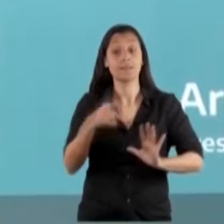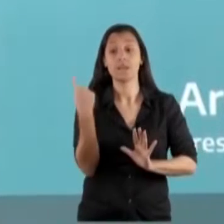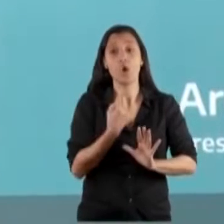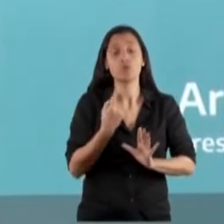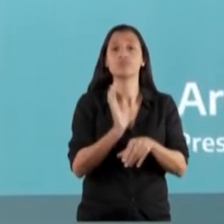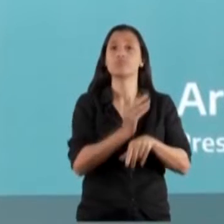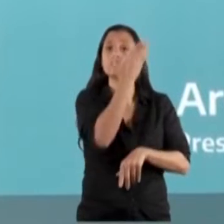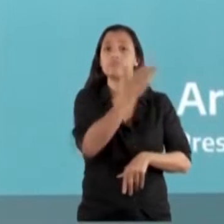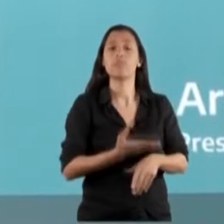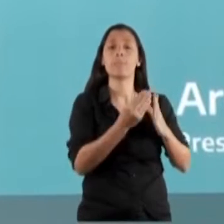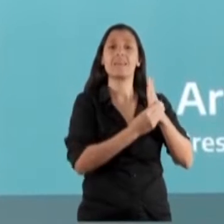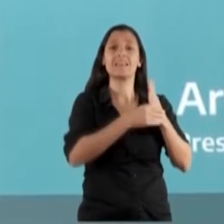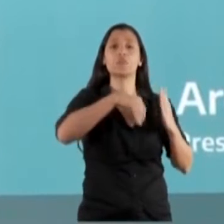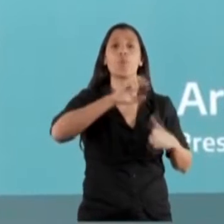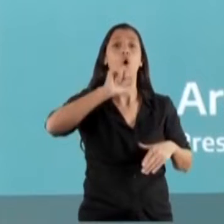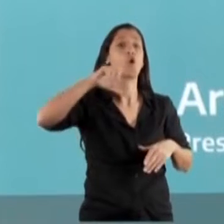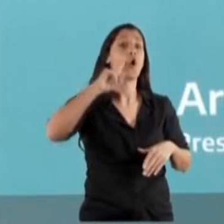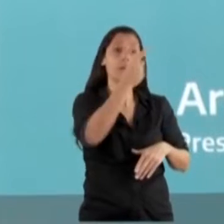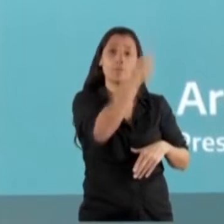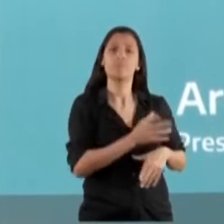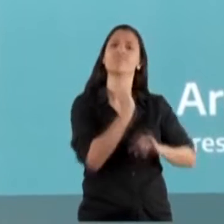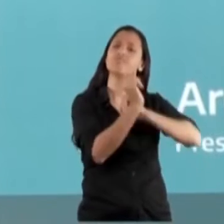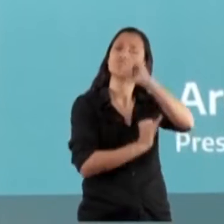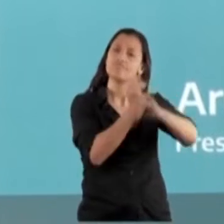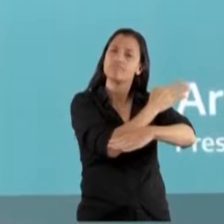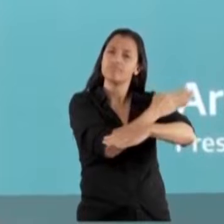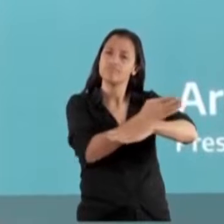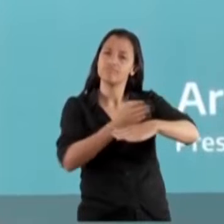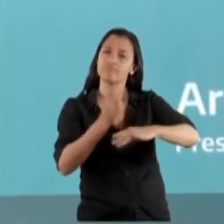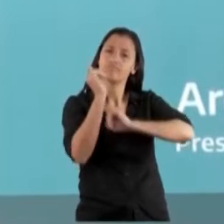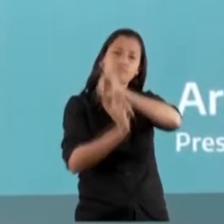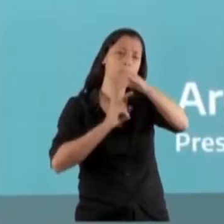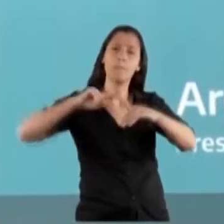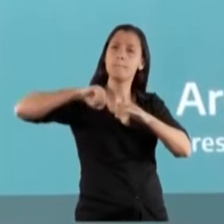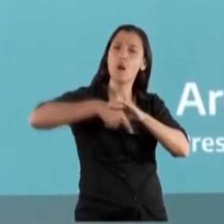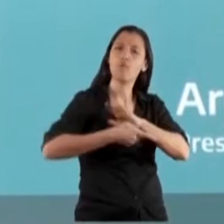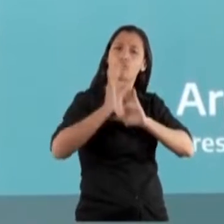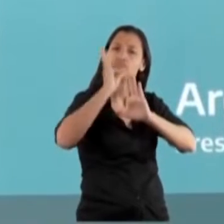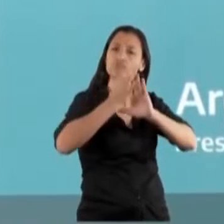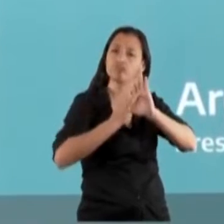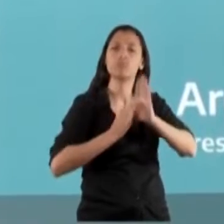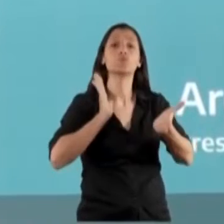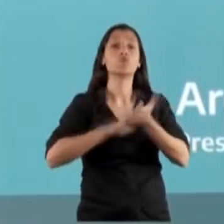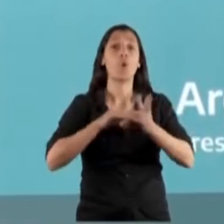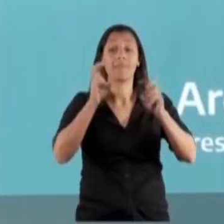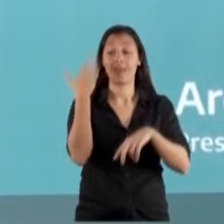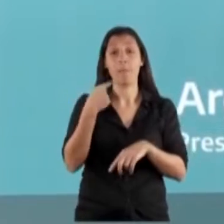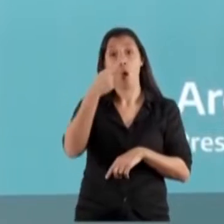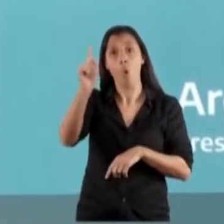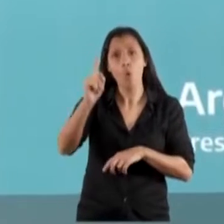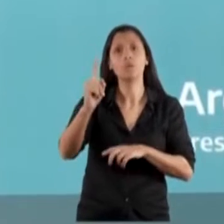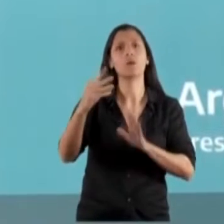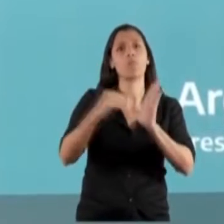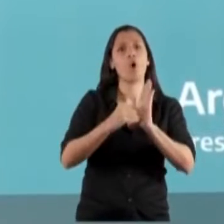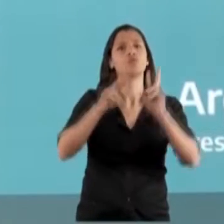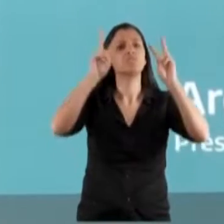el Ministro Claudio Moroni explicó y hizo una exposición en detalle vinculado al último registro del